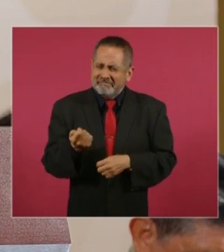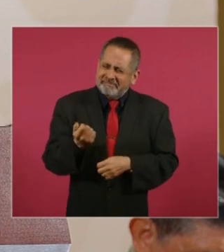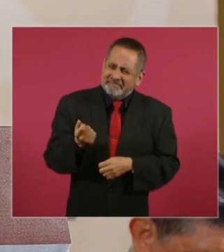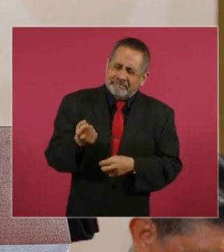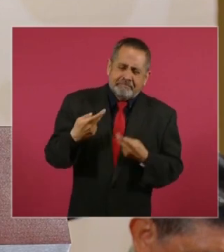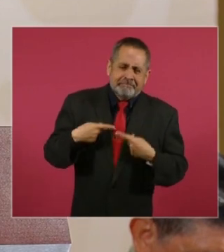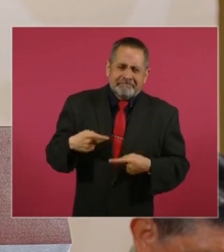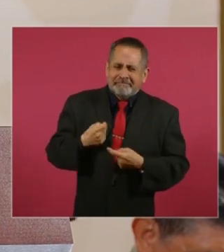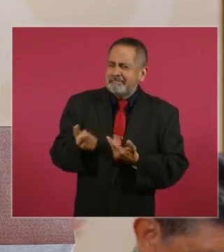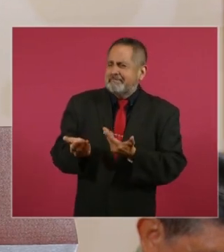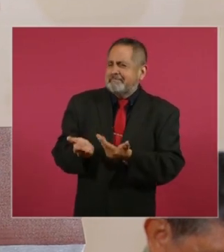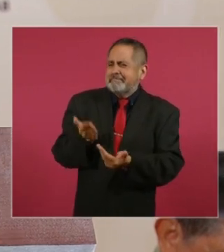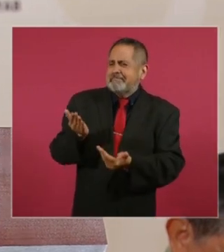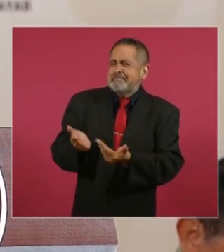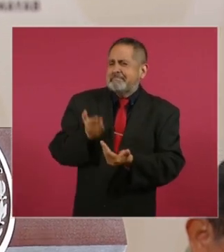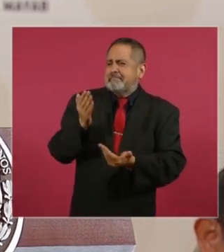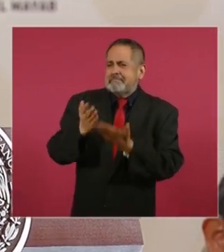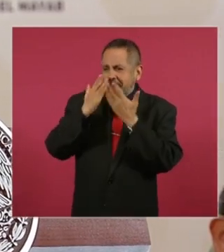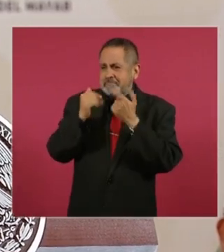mínimo